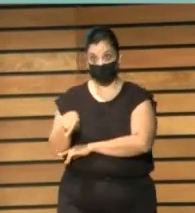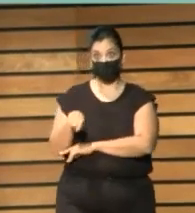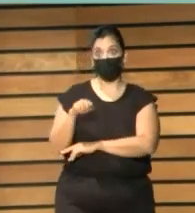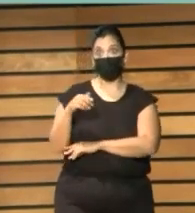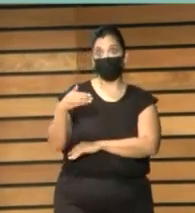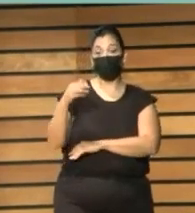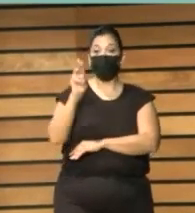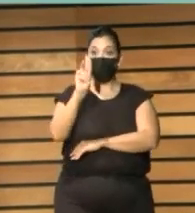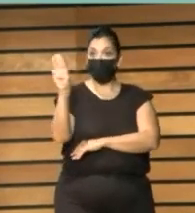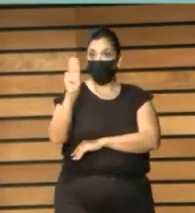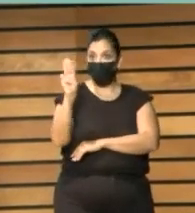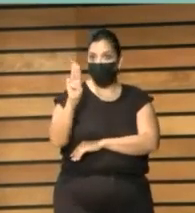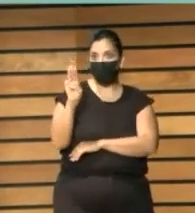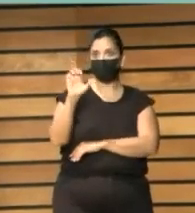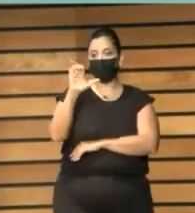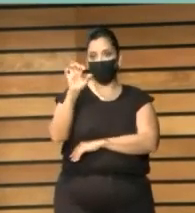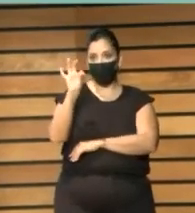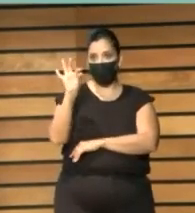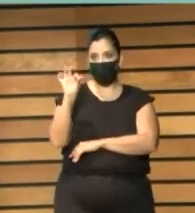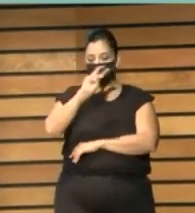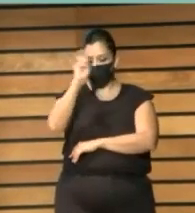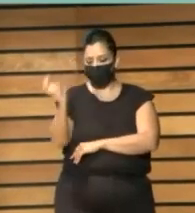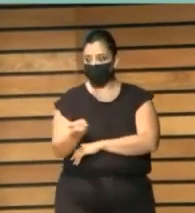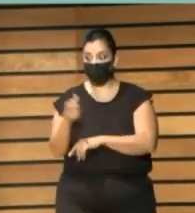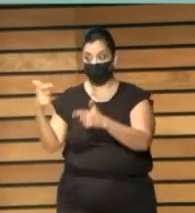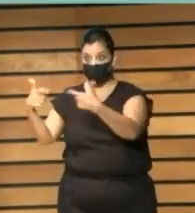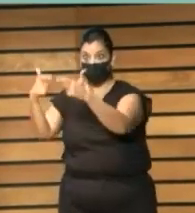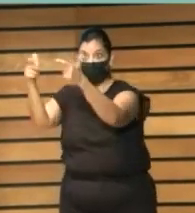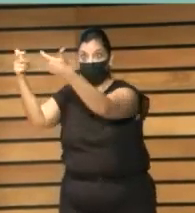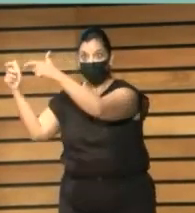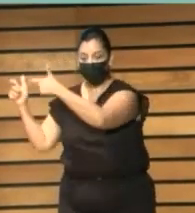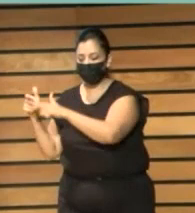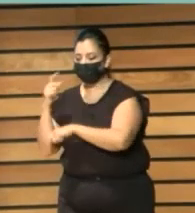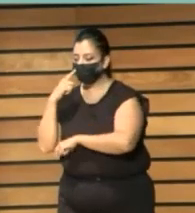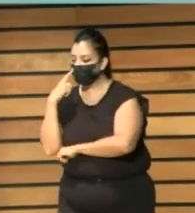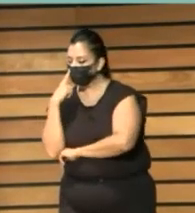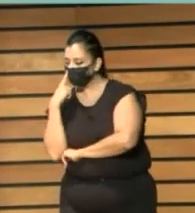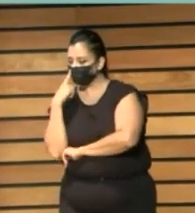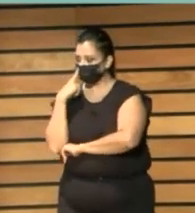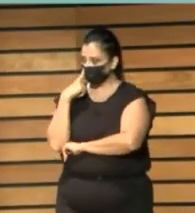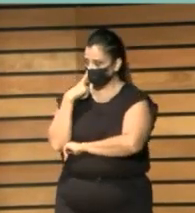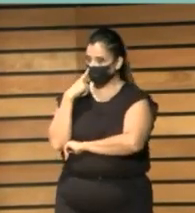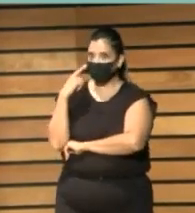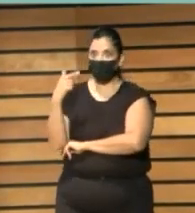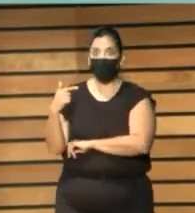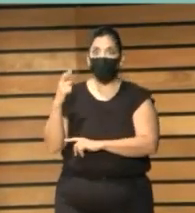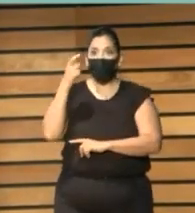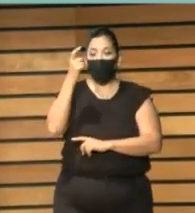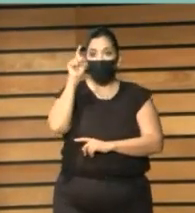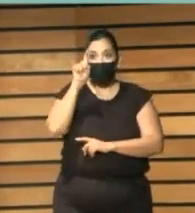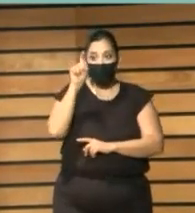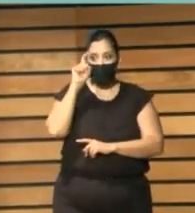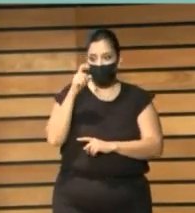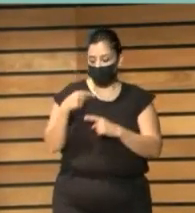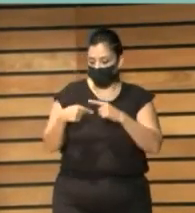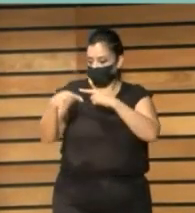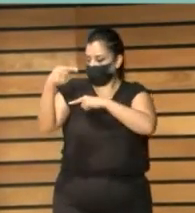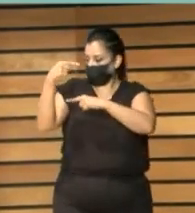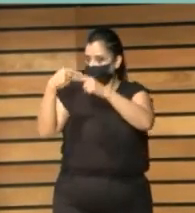tipo, sino también aquellos comentarios que alumnos de generaciones anteriores